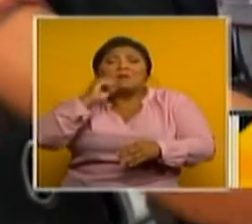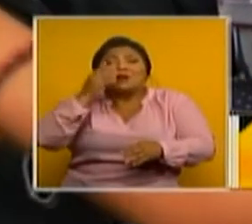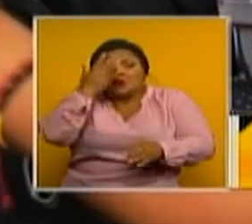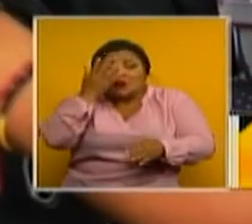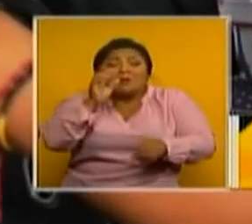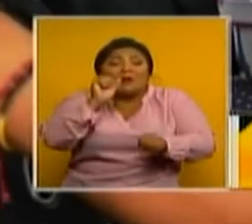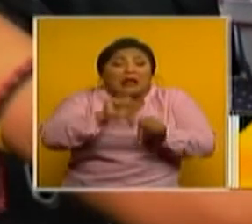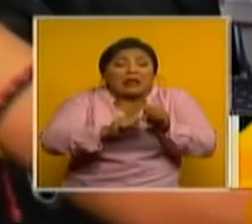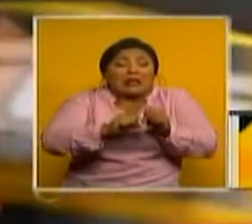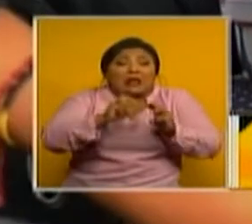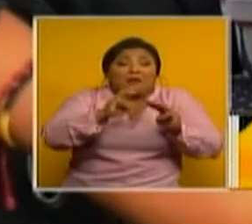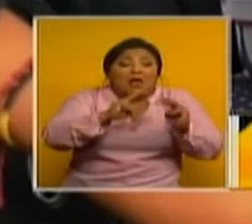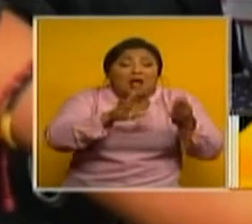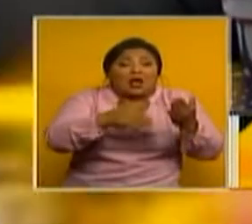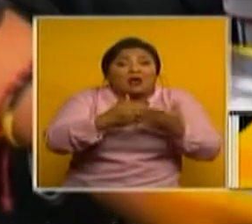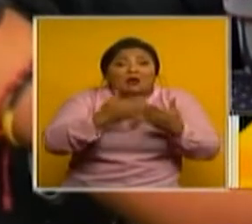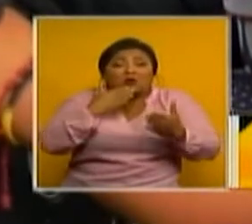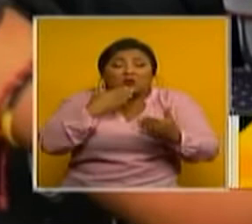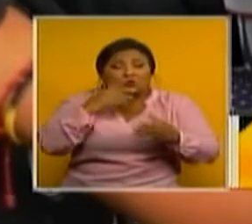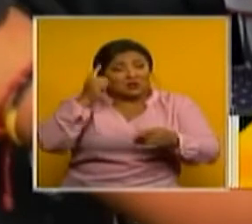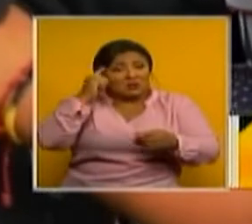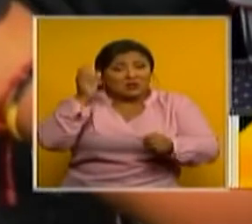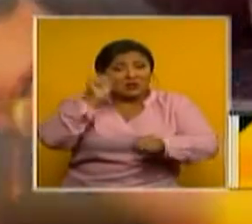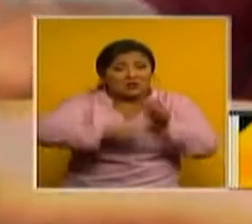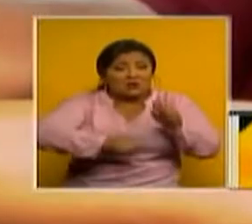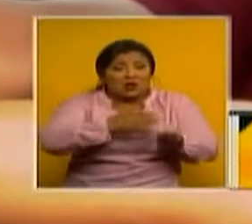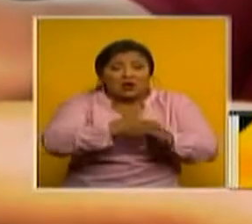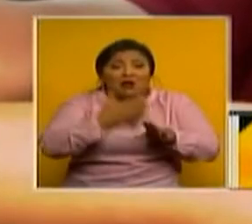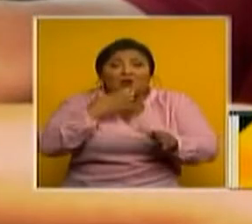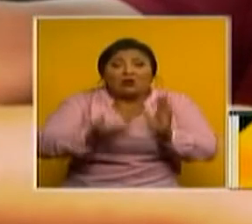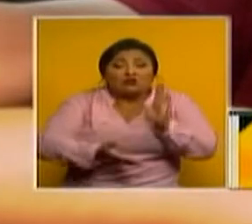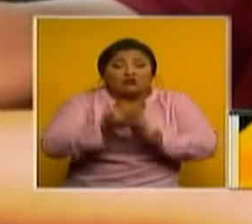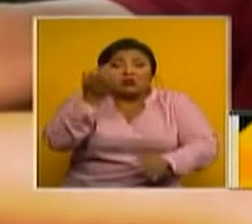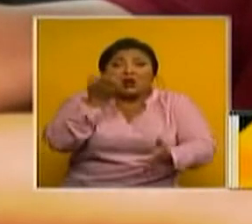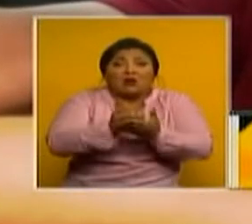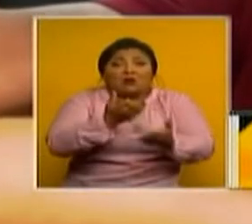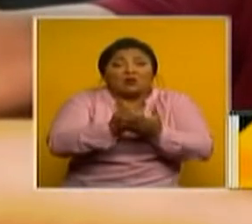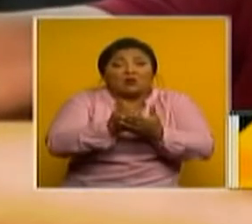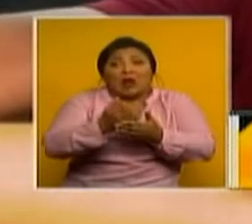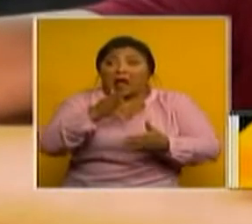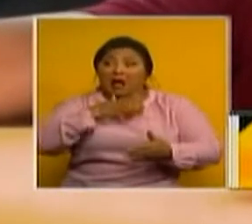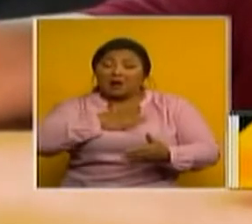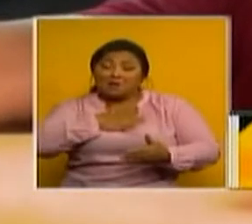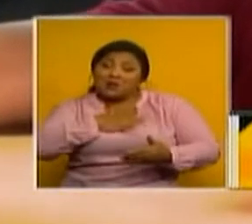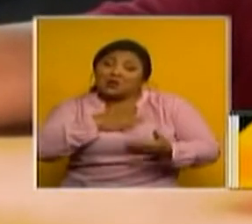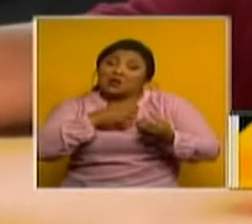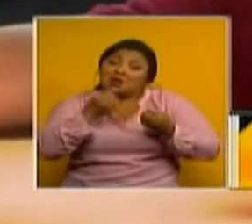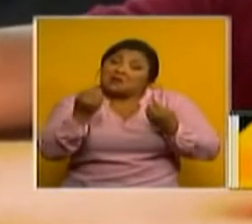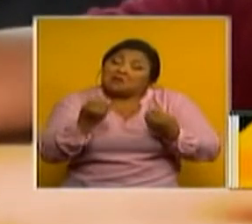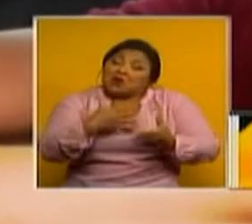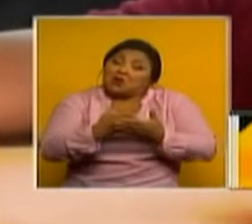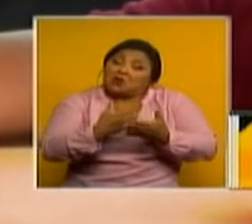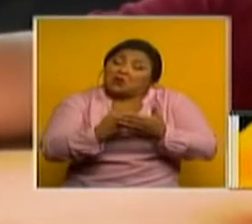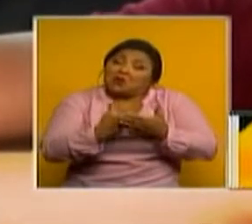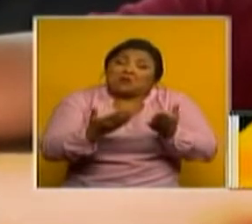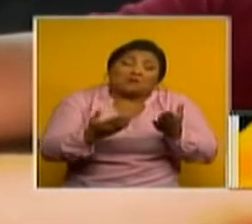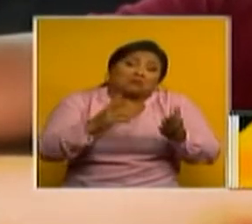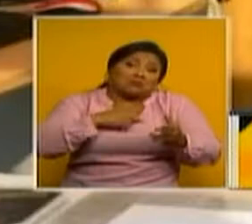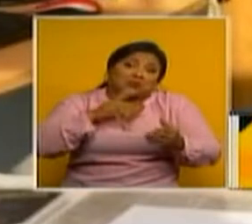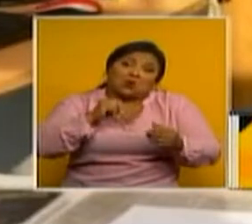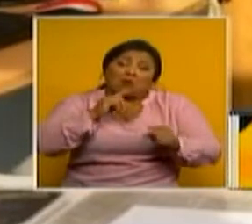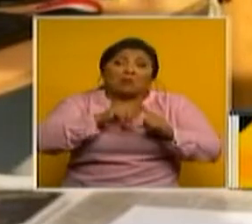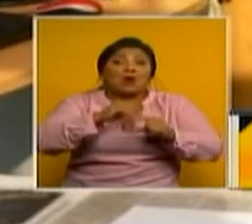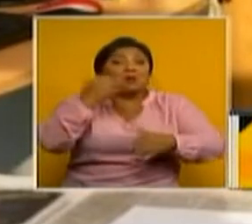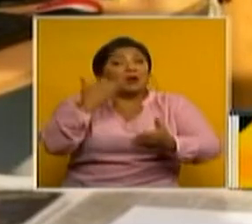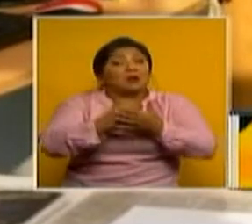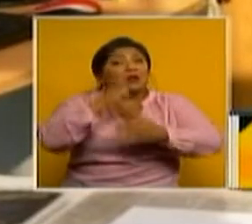que para mí... ¿Cree que le va a afectar entonces? Claro que sí. A mí en particular no, pero yo estoy seguro de que va a afectar a toda la economía del país.